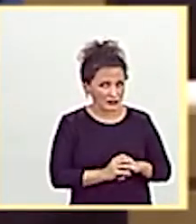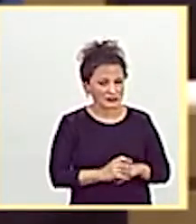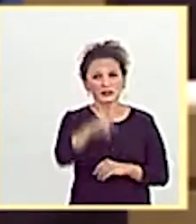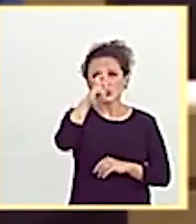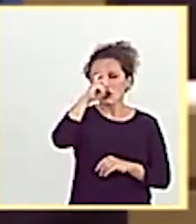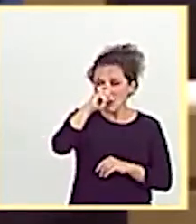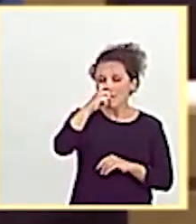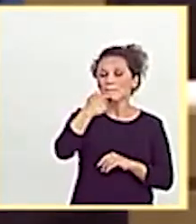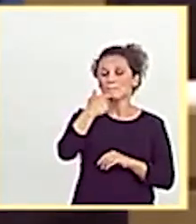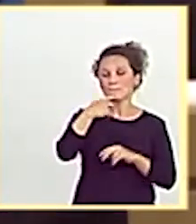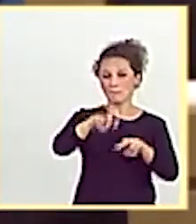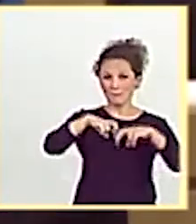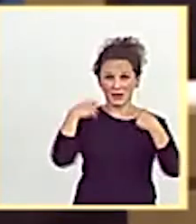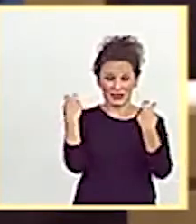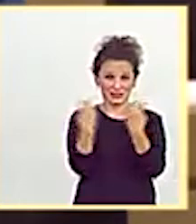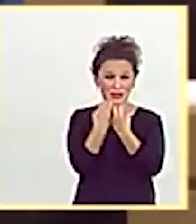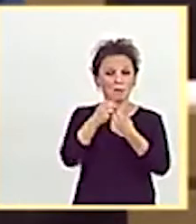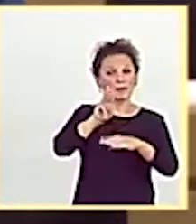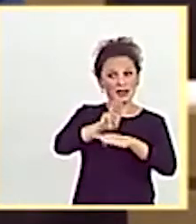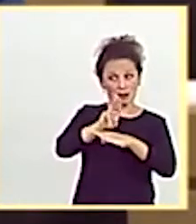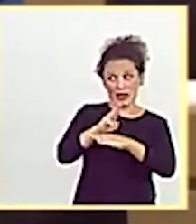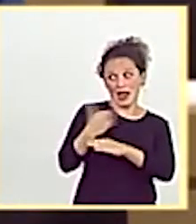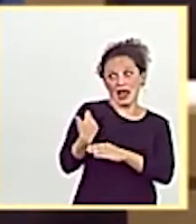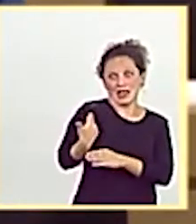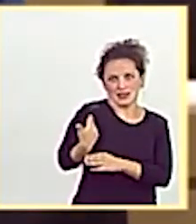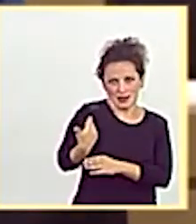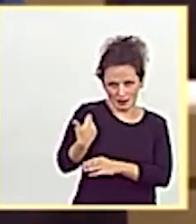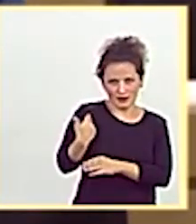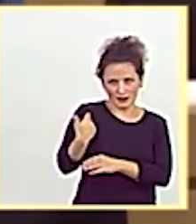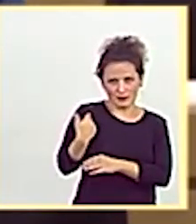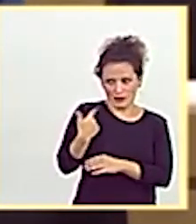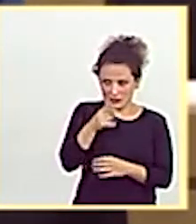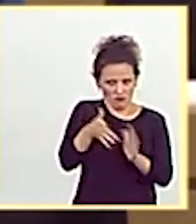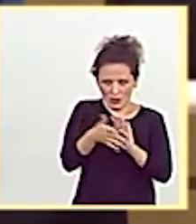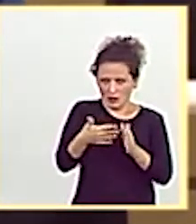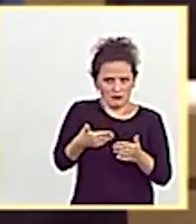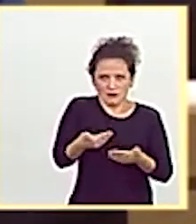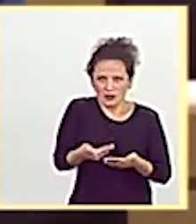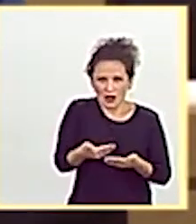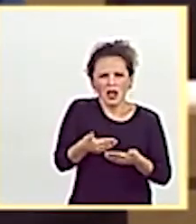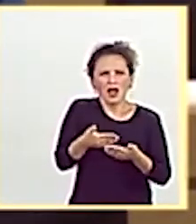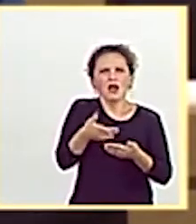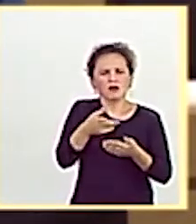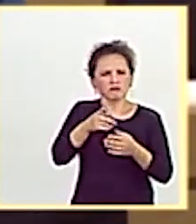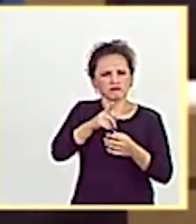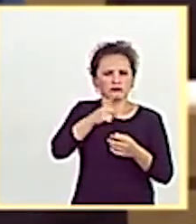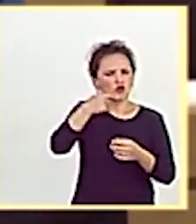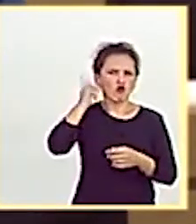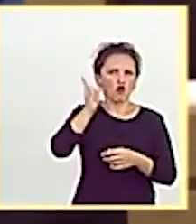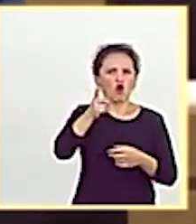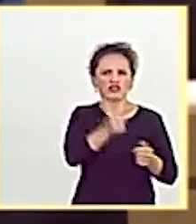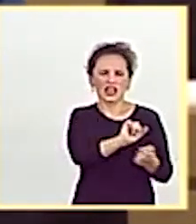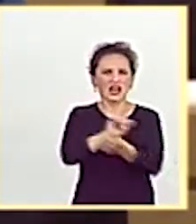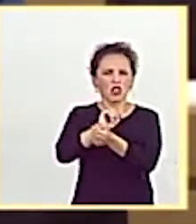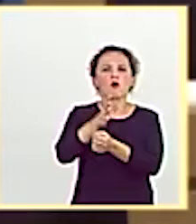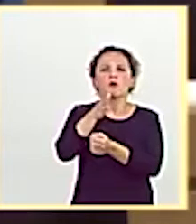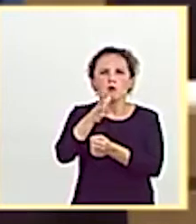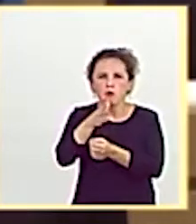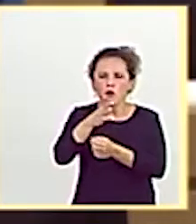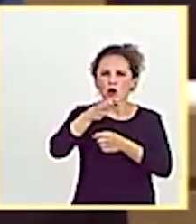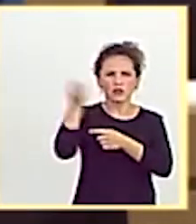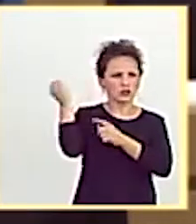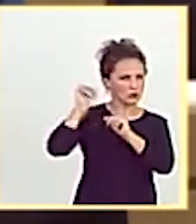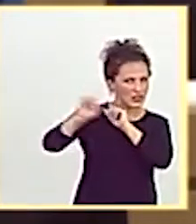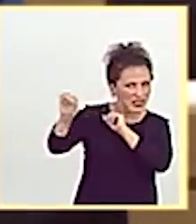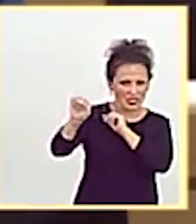Parlamento que ayer, más presente que pasado, fueron condenados por desobediencia, poniendo una vez más en evidencia a la arbitraria y vengativa